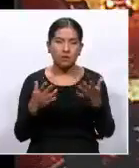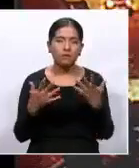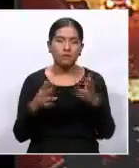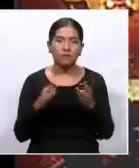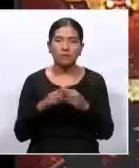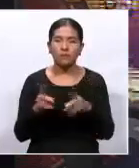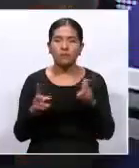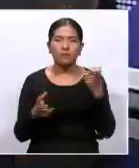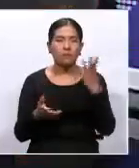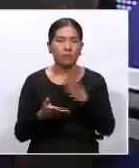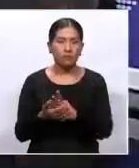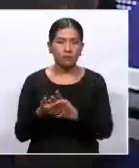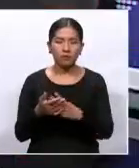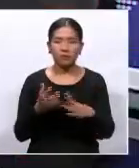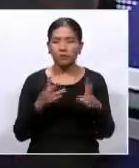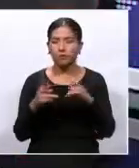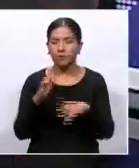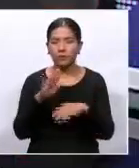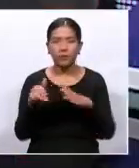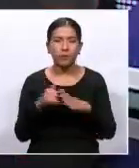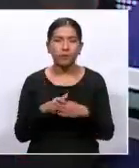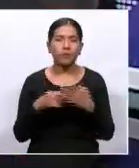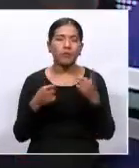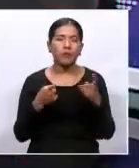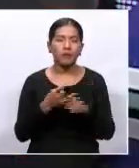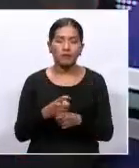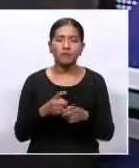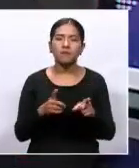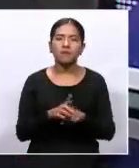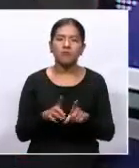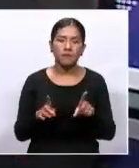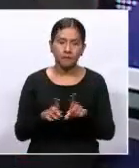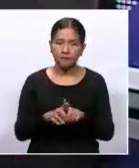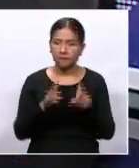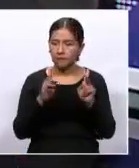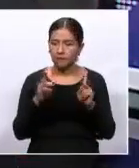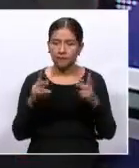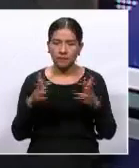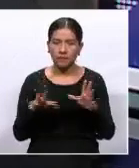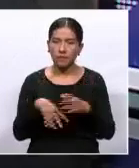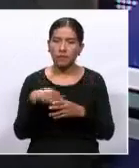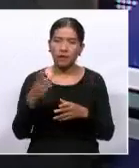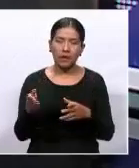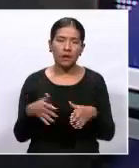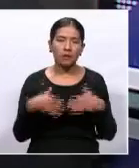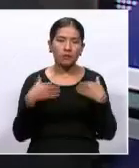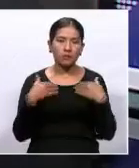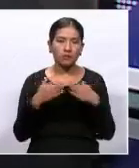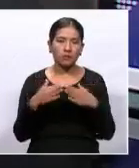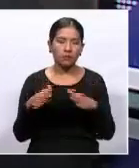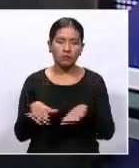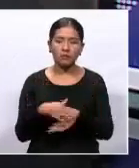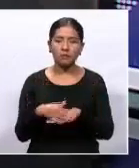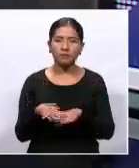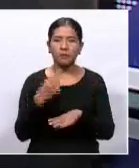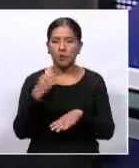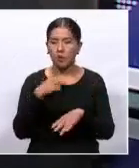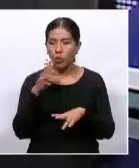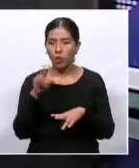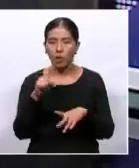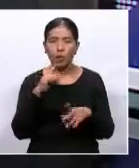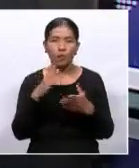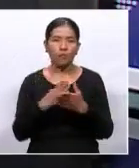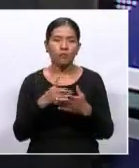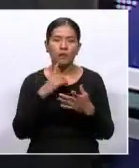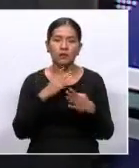ha afectado a la población que también ha decidido salir a las calles y decir no al paro, rechazamos este paro, o